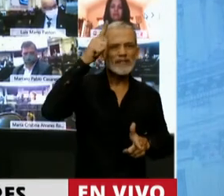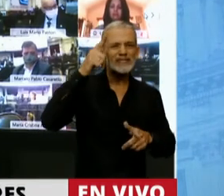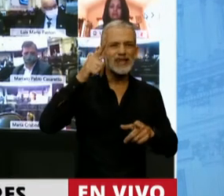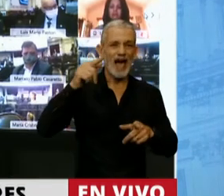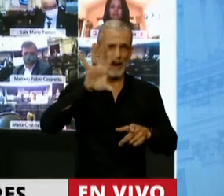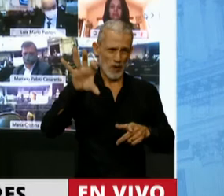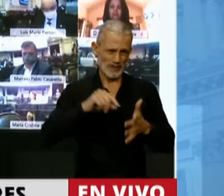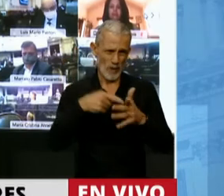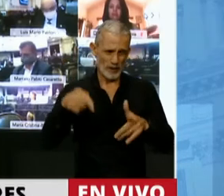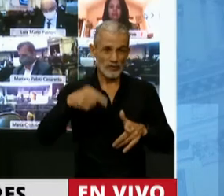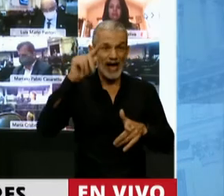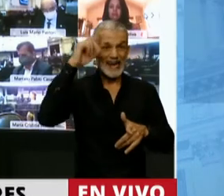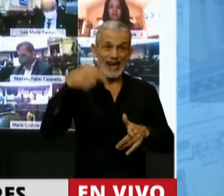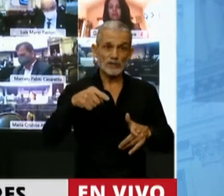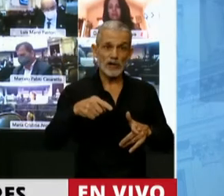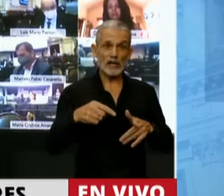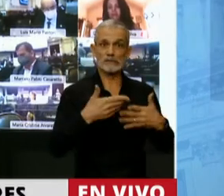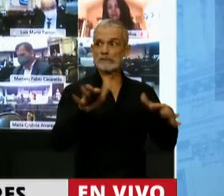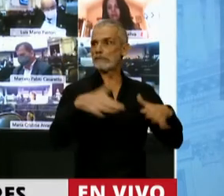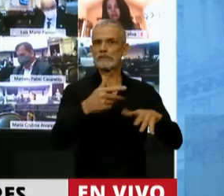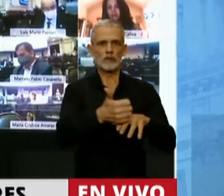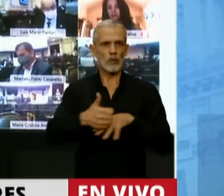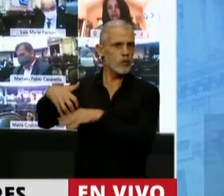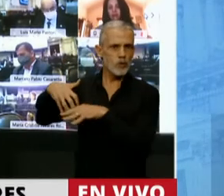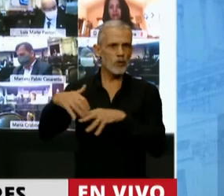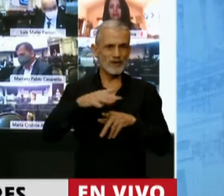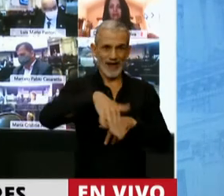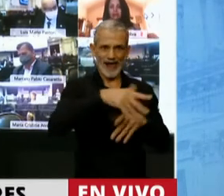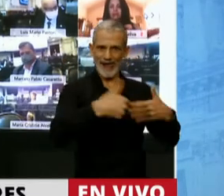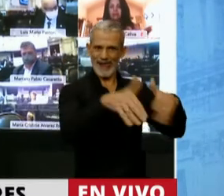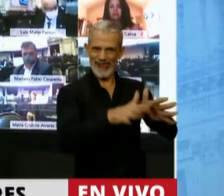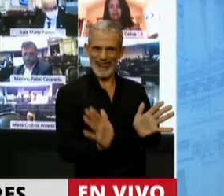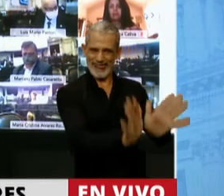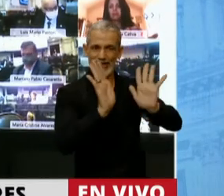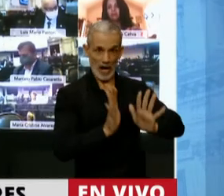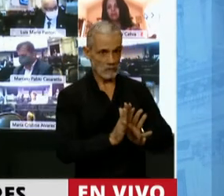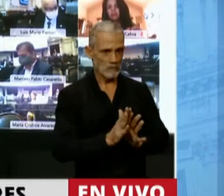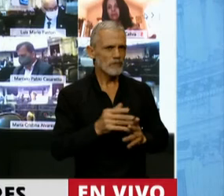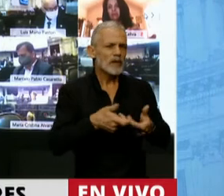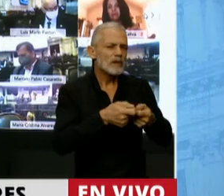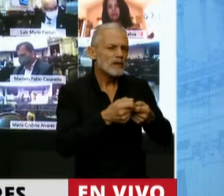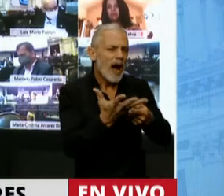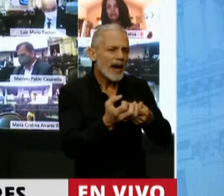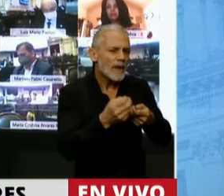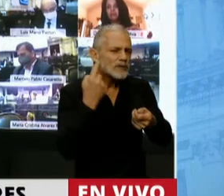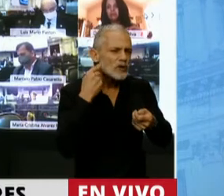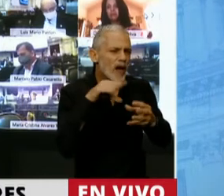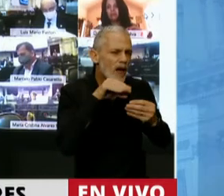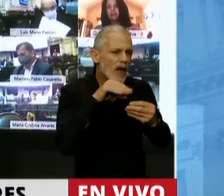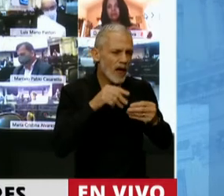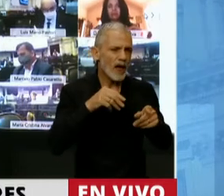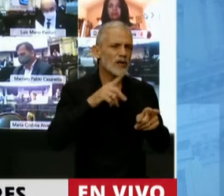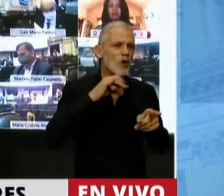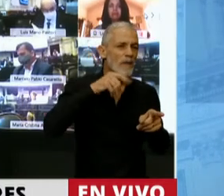policía bonaerense liberaron la zona, con los audios que se escucharon de tomada, con